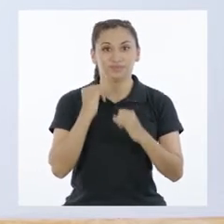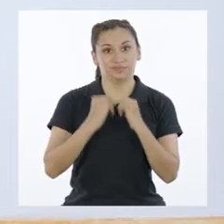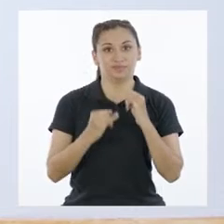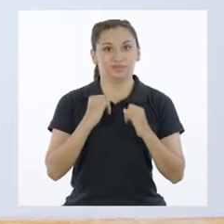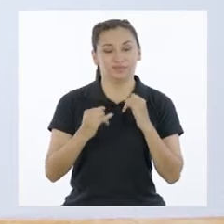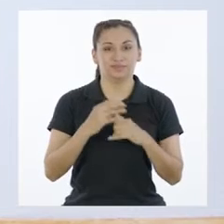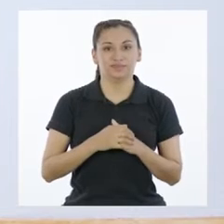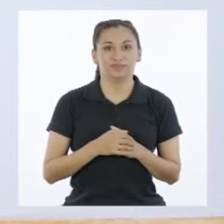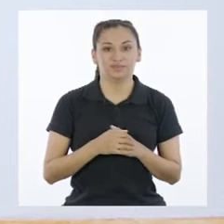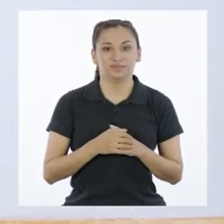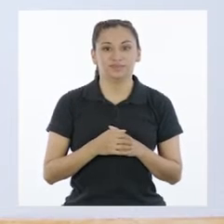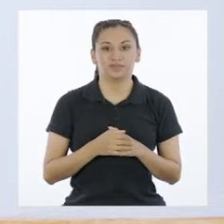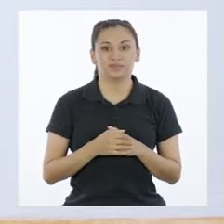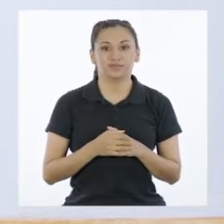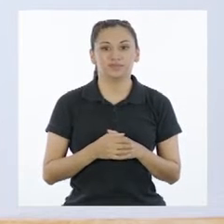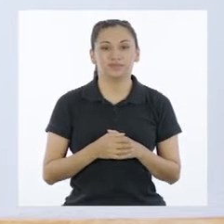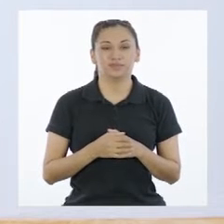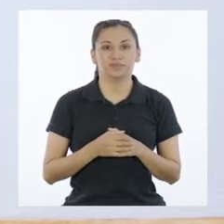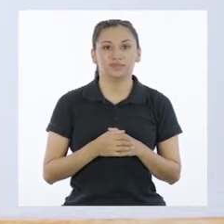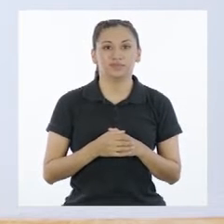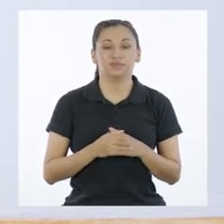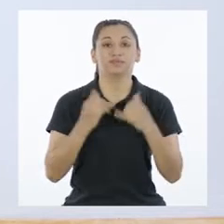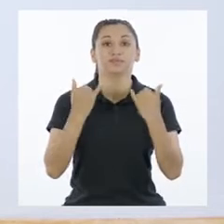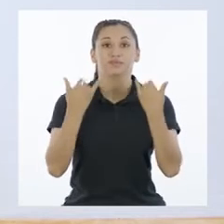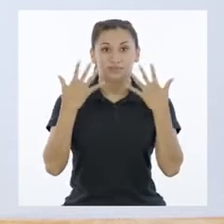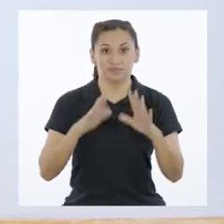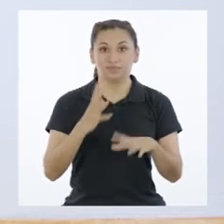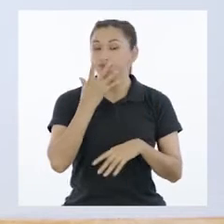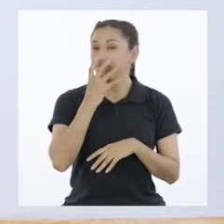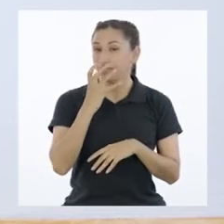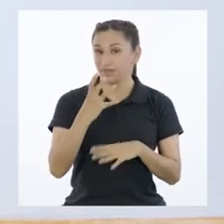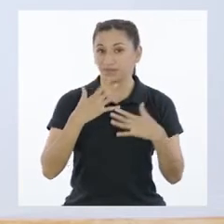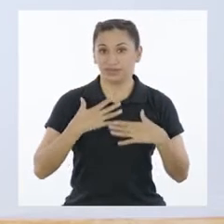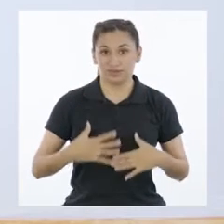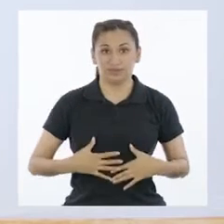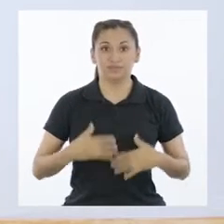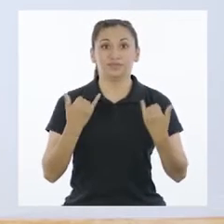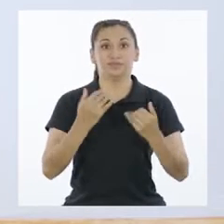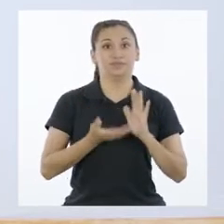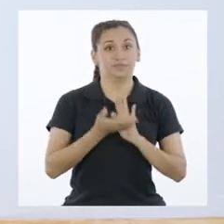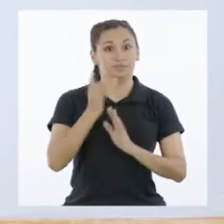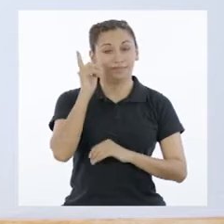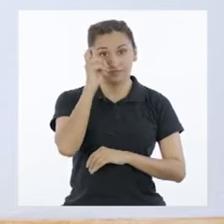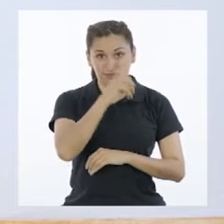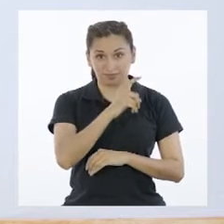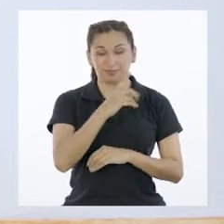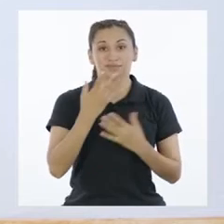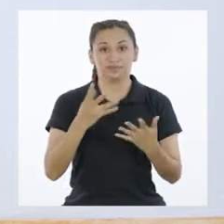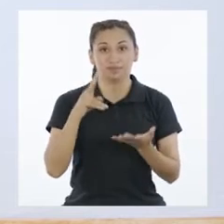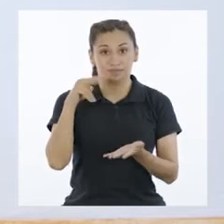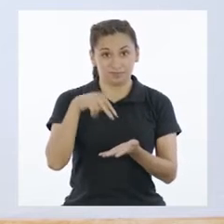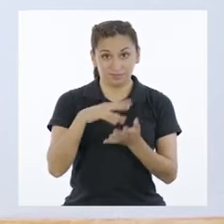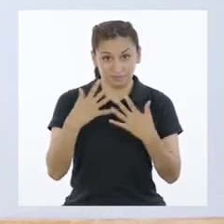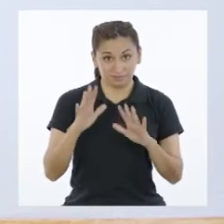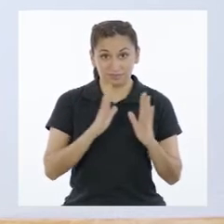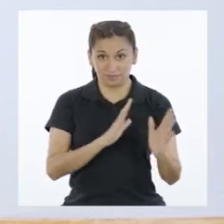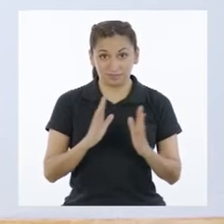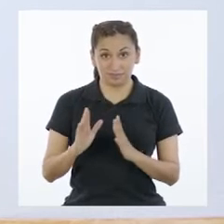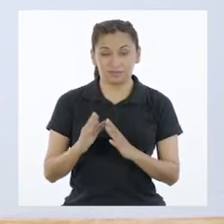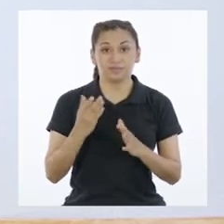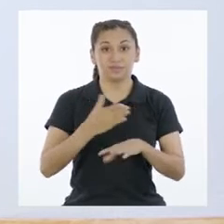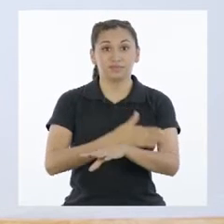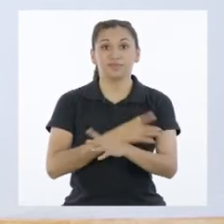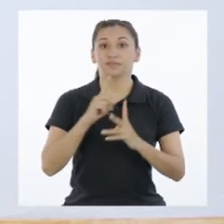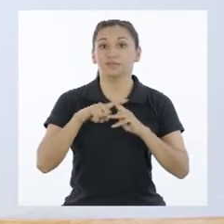Esta es la última. Muy bien. Eso. Ahora que ya calentamos, viene lo más difícil. ¿Están preparados?